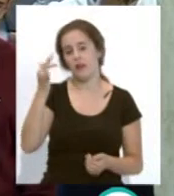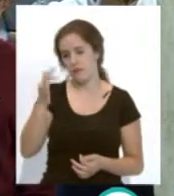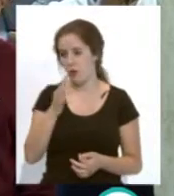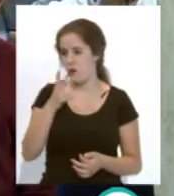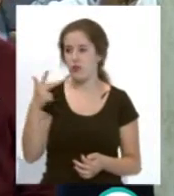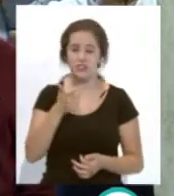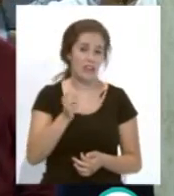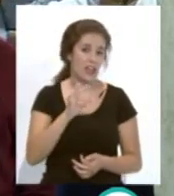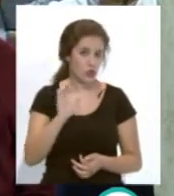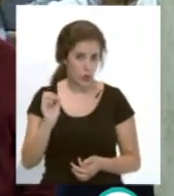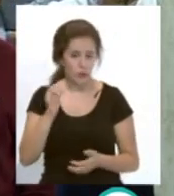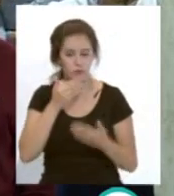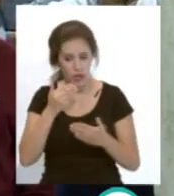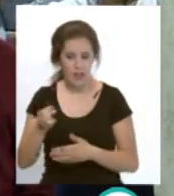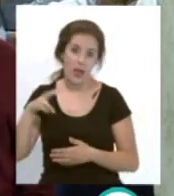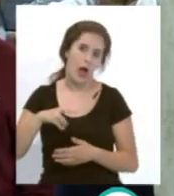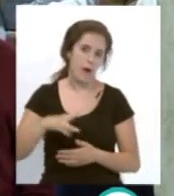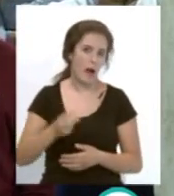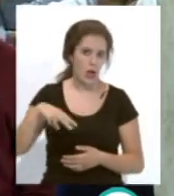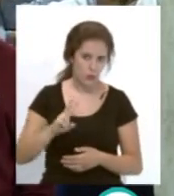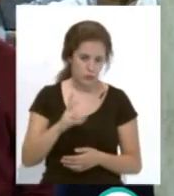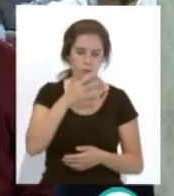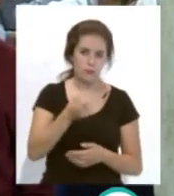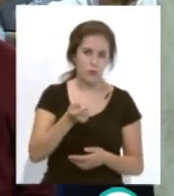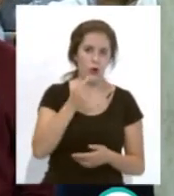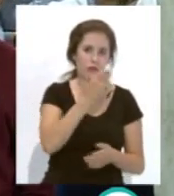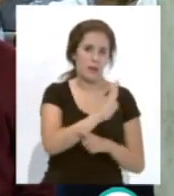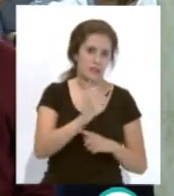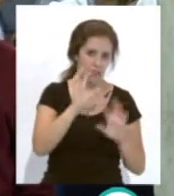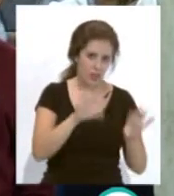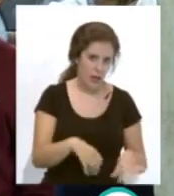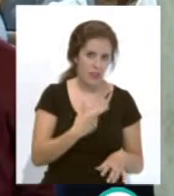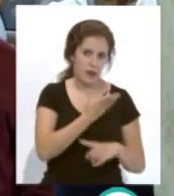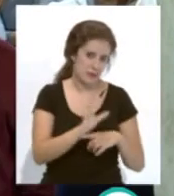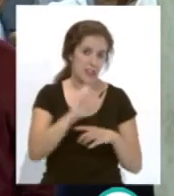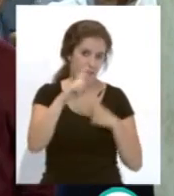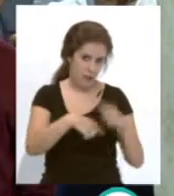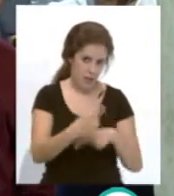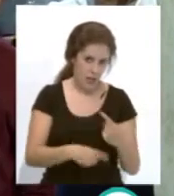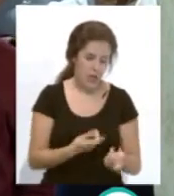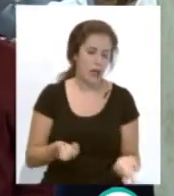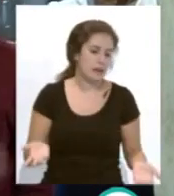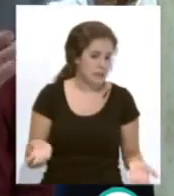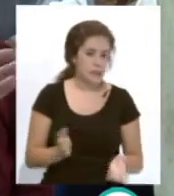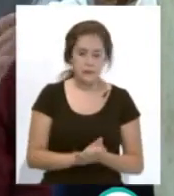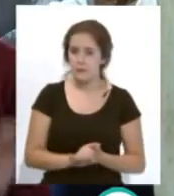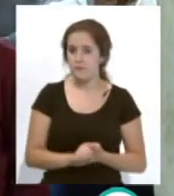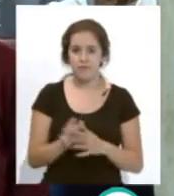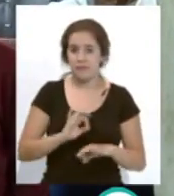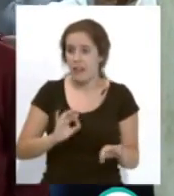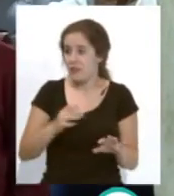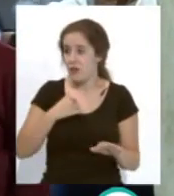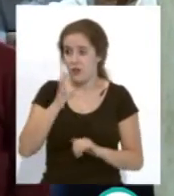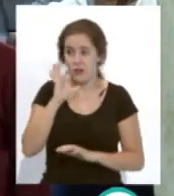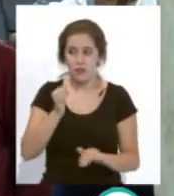chato sobre todo muchas gracias a Manu Vallejo por lo que representa del Cádiz lo que representa la familia y bueno yo creo que ya está todo el mundo